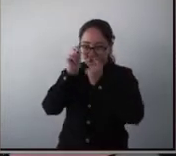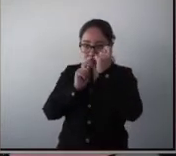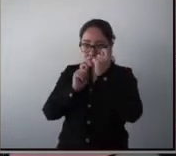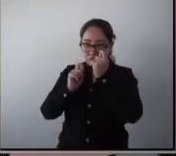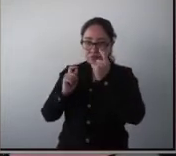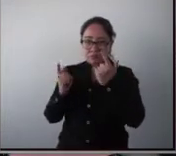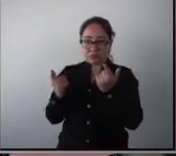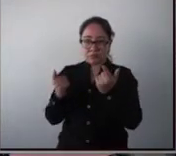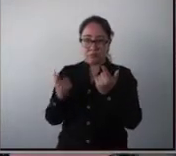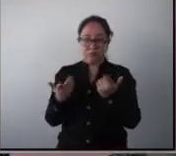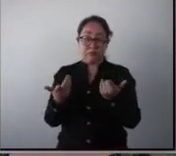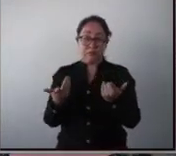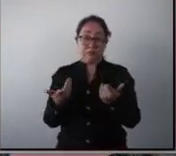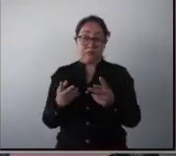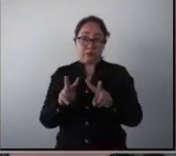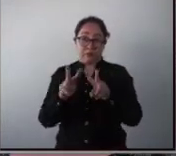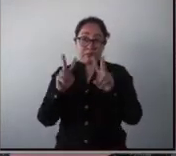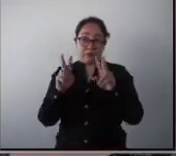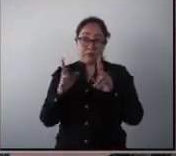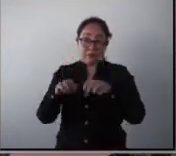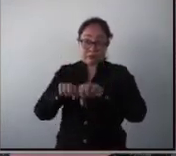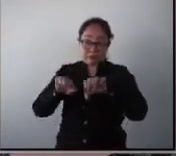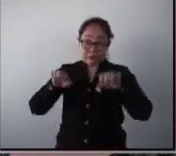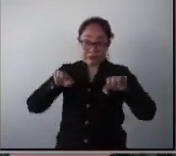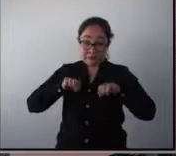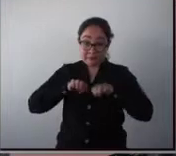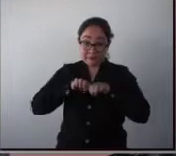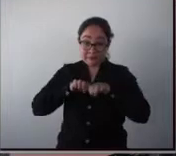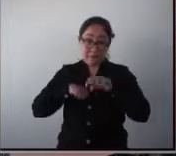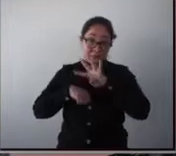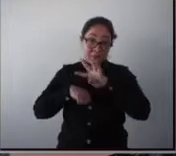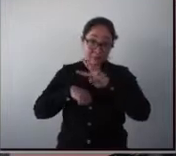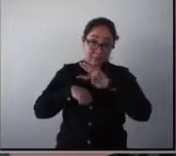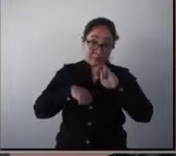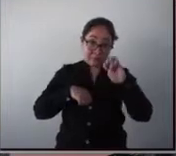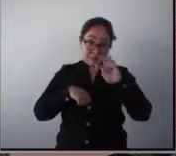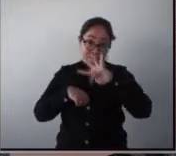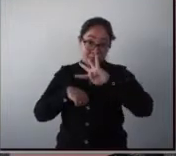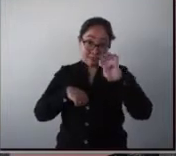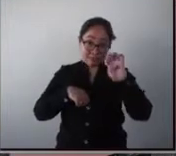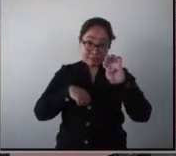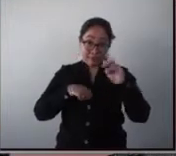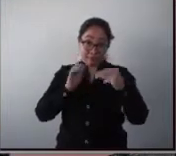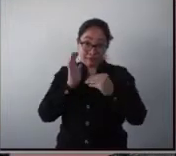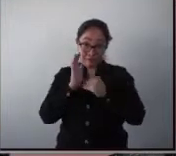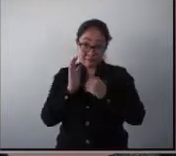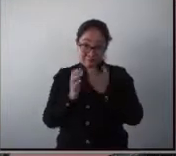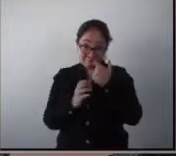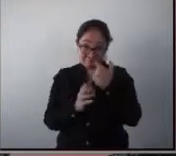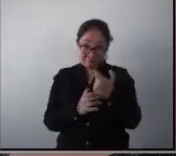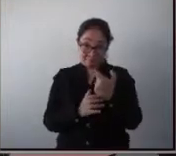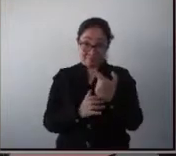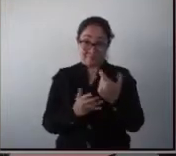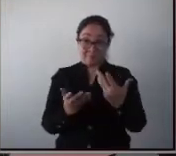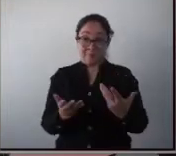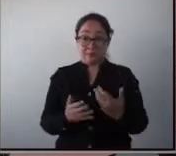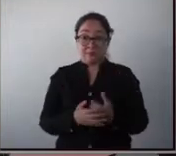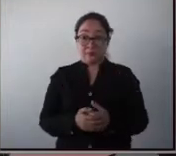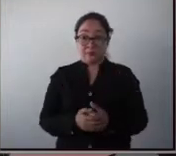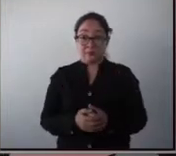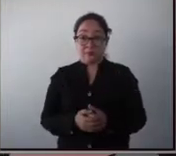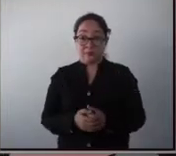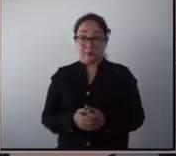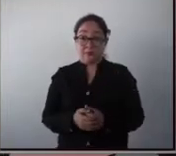hablando de un equipo que te cuesta 300, 400 mil pesos. Cuando hablamos de